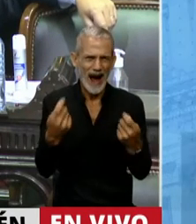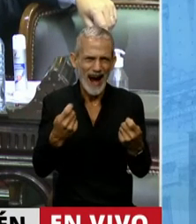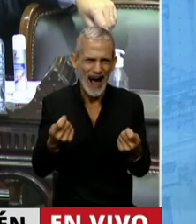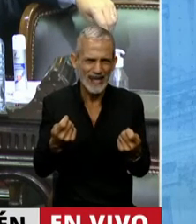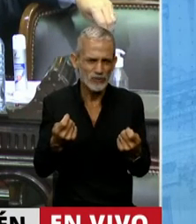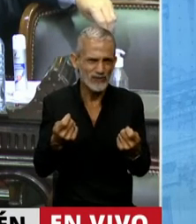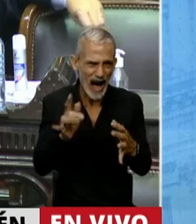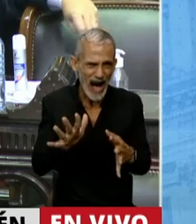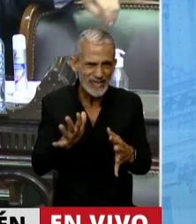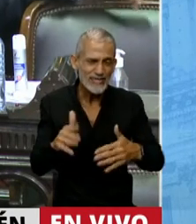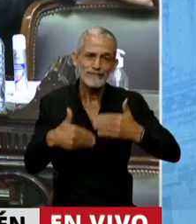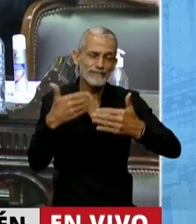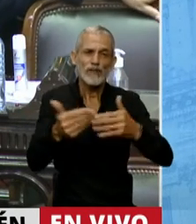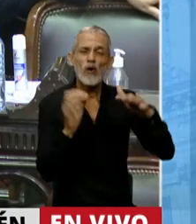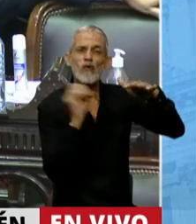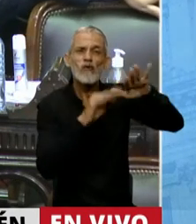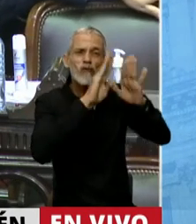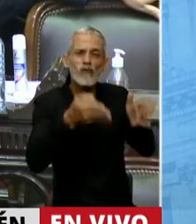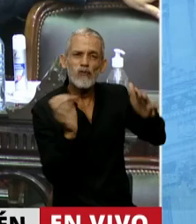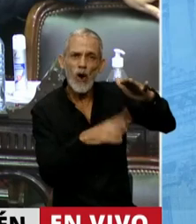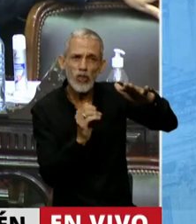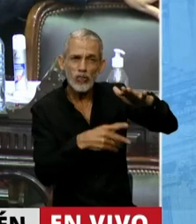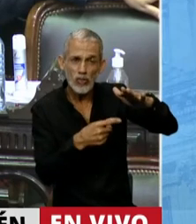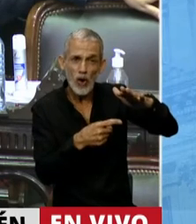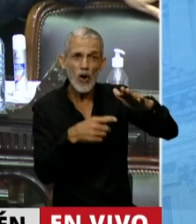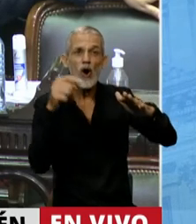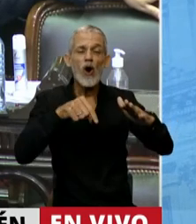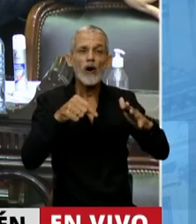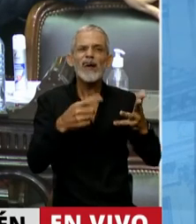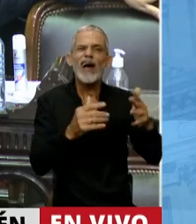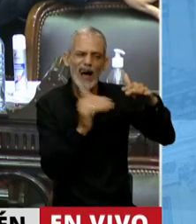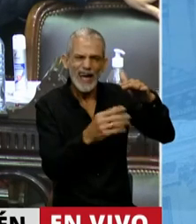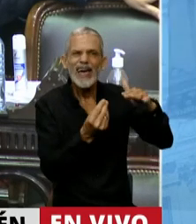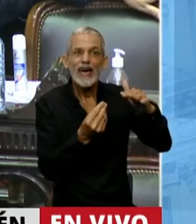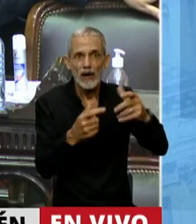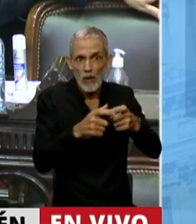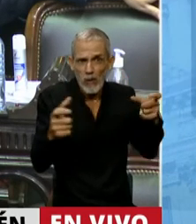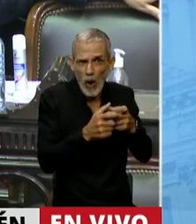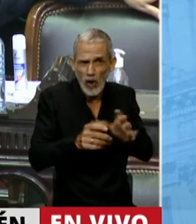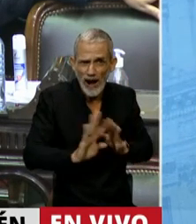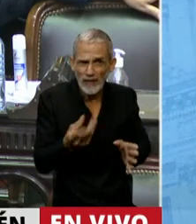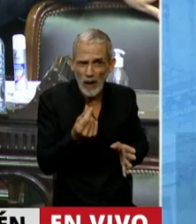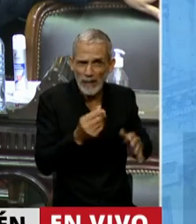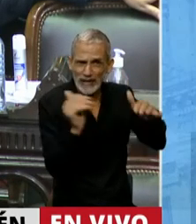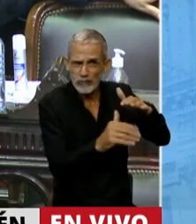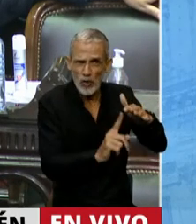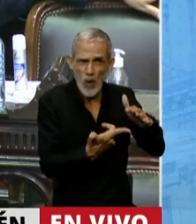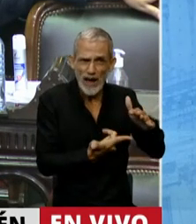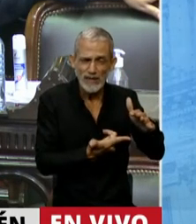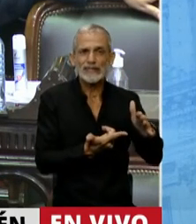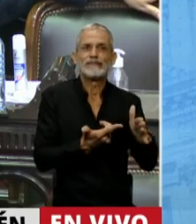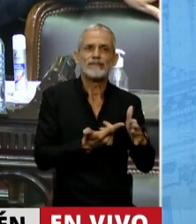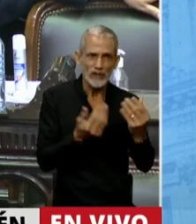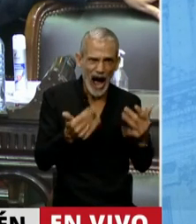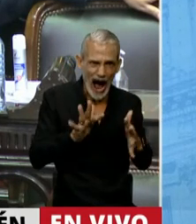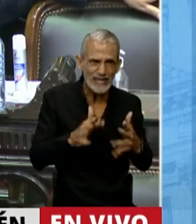Es un fondo que hoy está compuesto en su mayoría por promesas de pago y que no podrá cumplir su función de